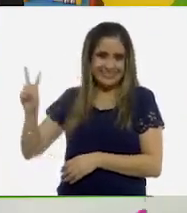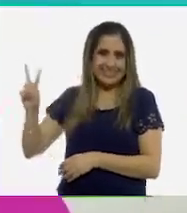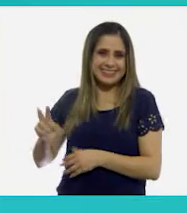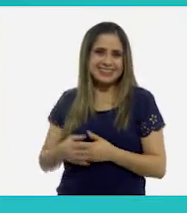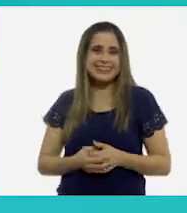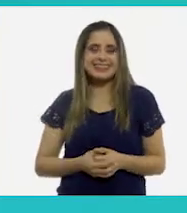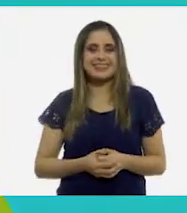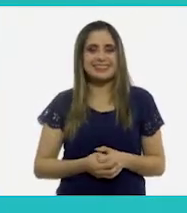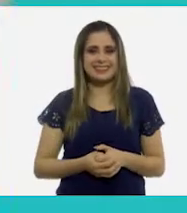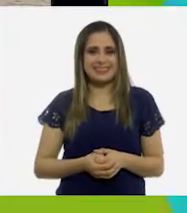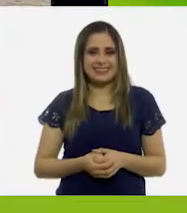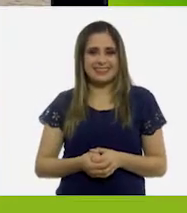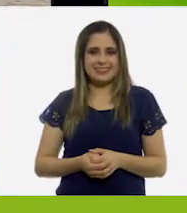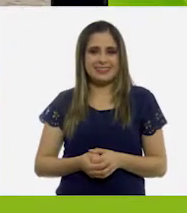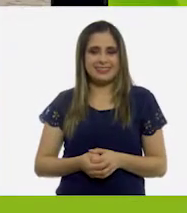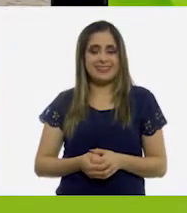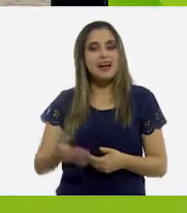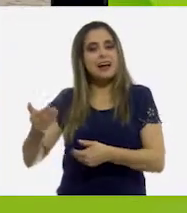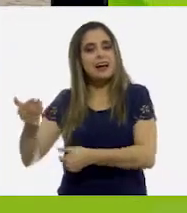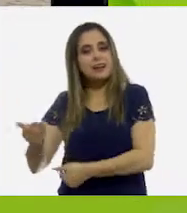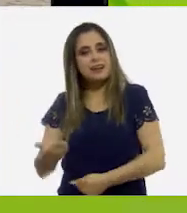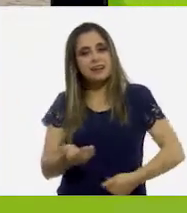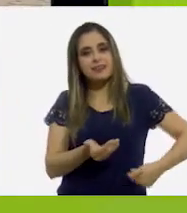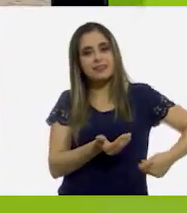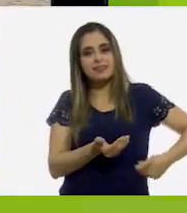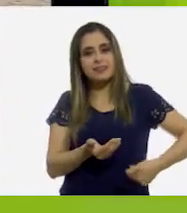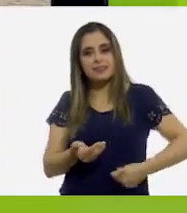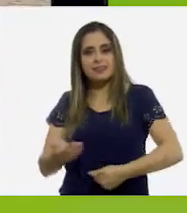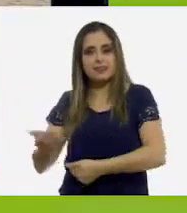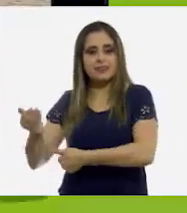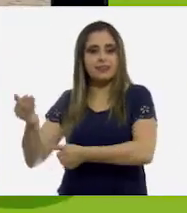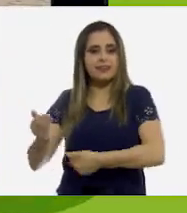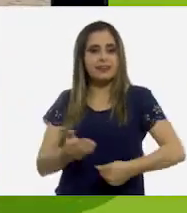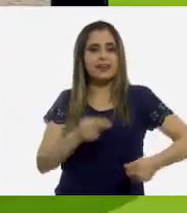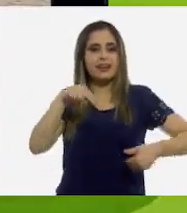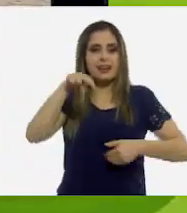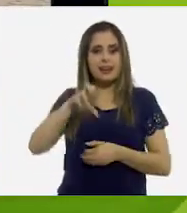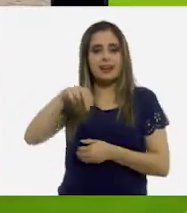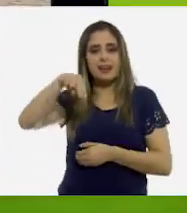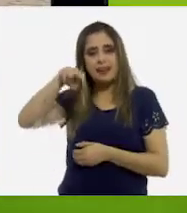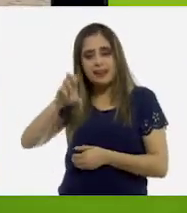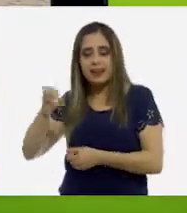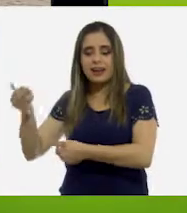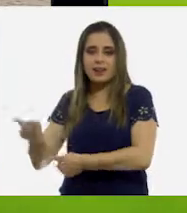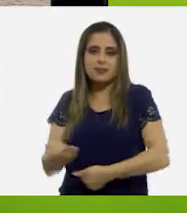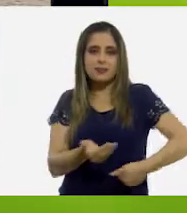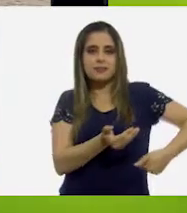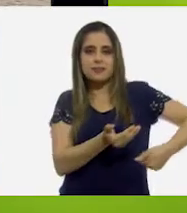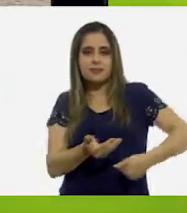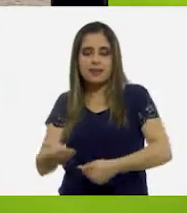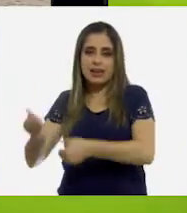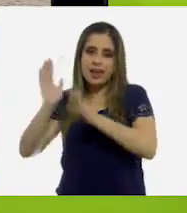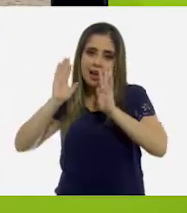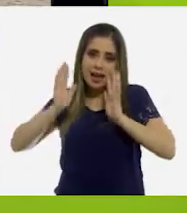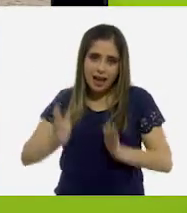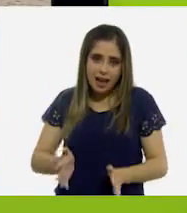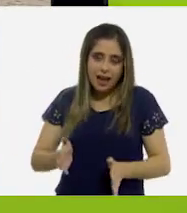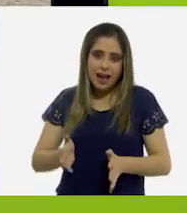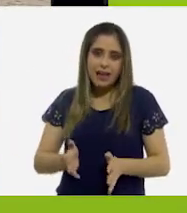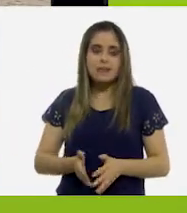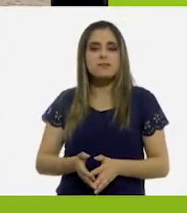¡Sí! ¡A la rorron nene, a la rorro ya!